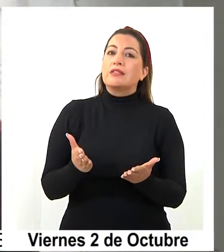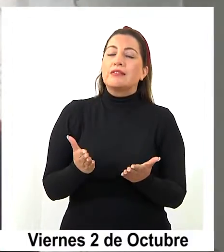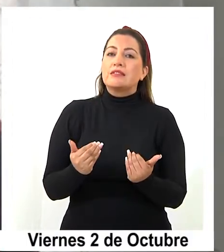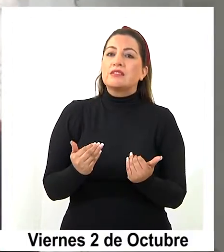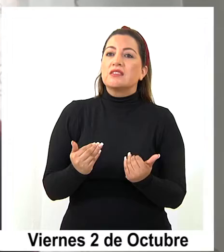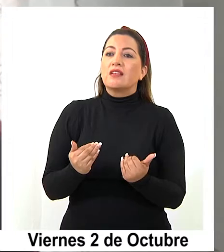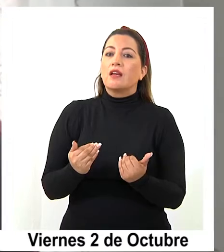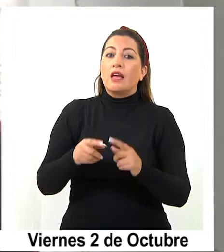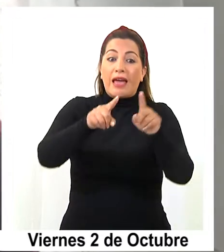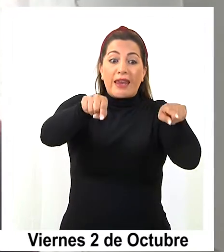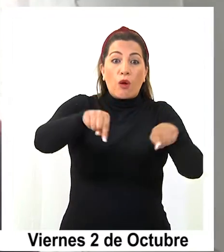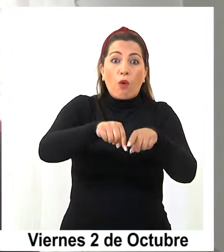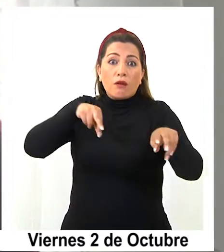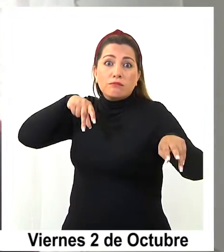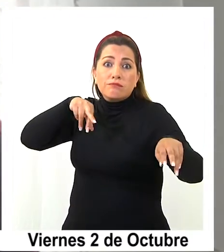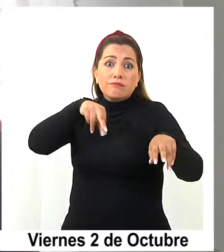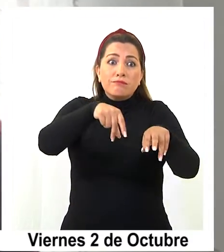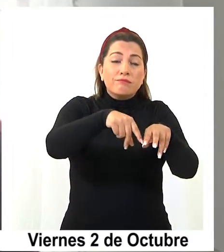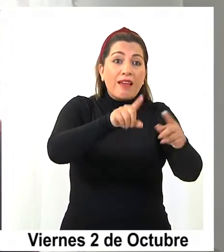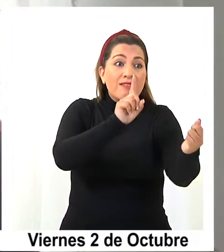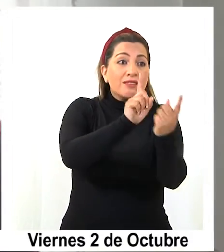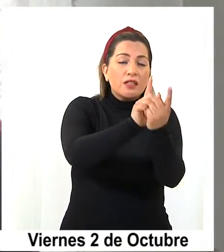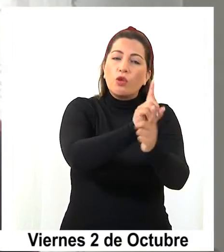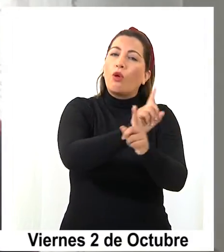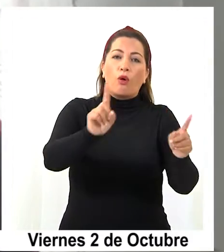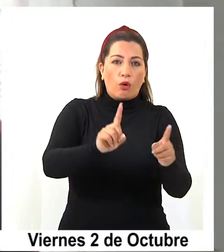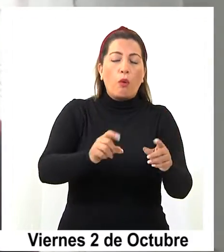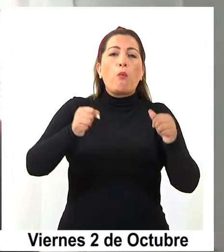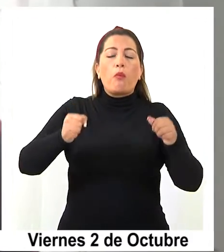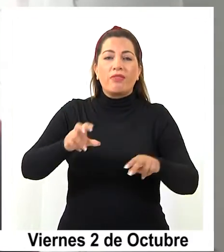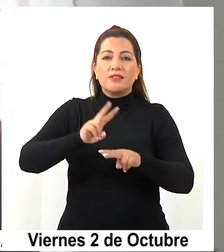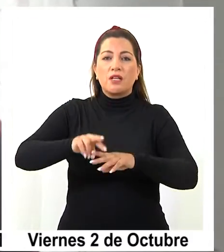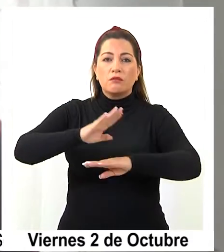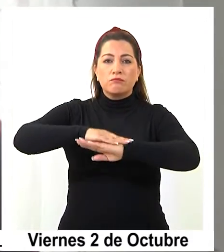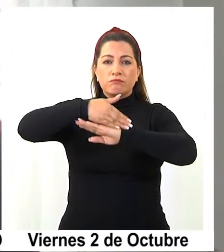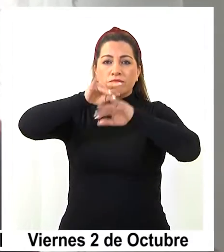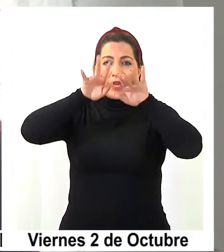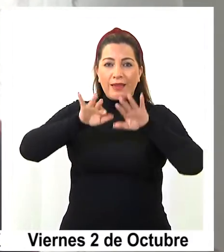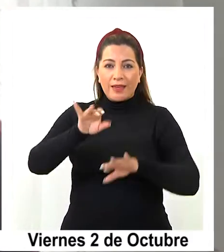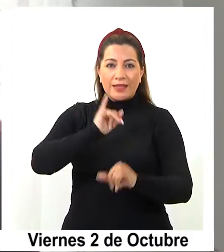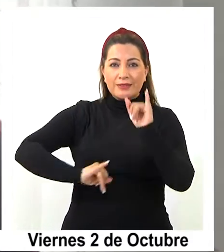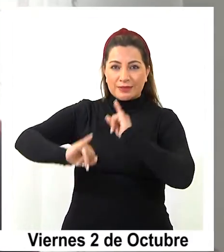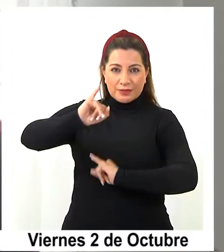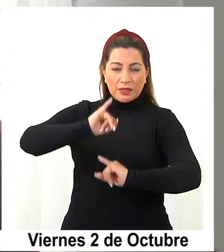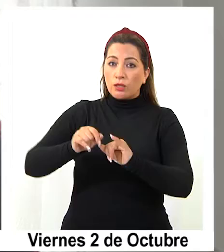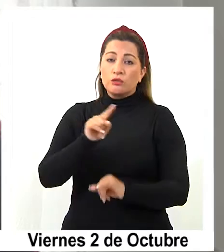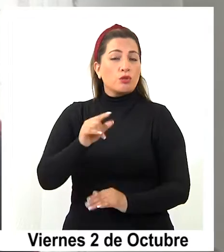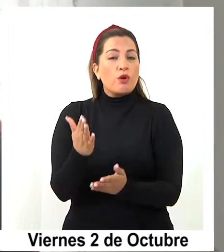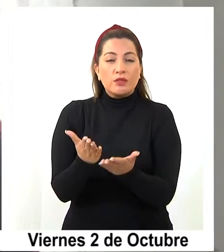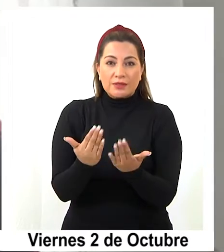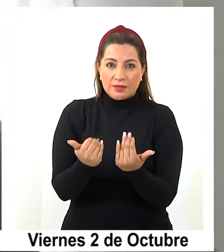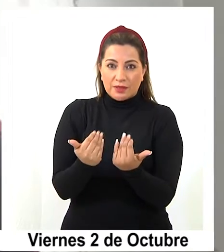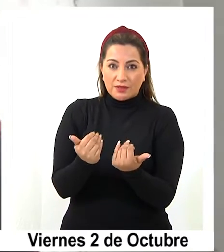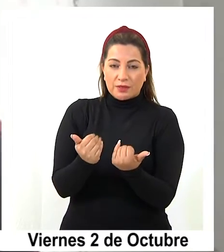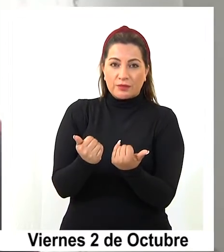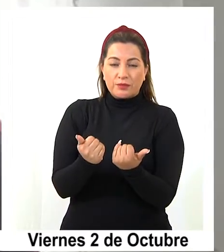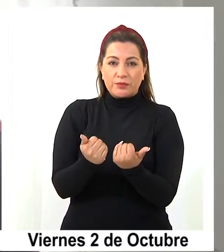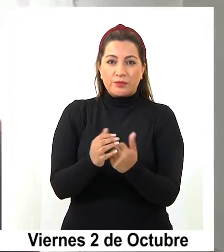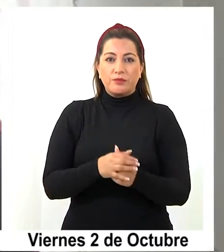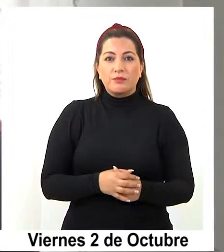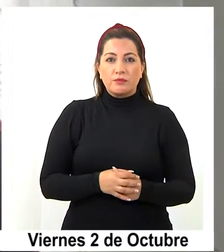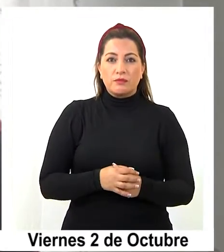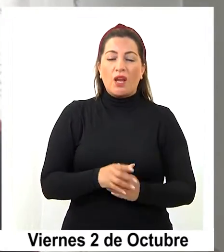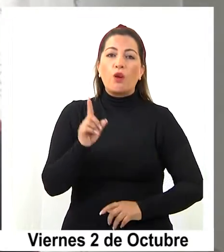presencial de acudir a las dependencias del juzgado y por otra parte también no requiere la